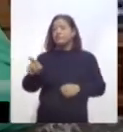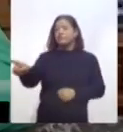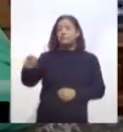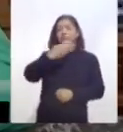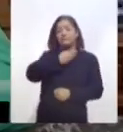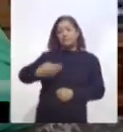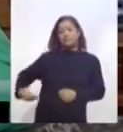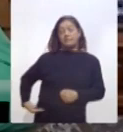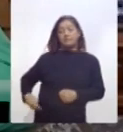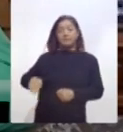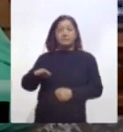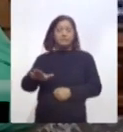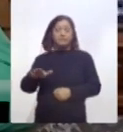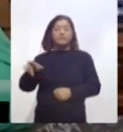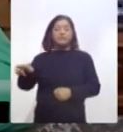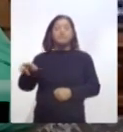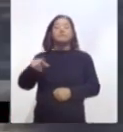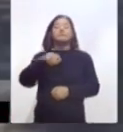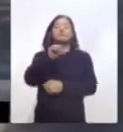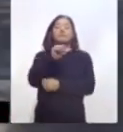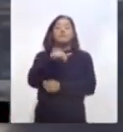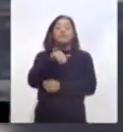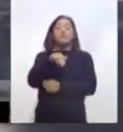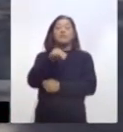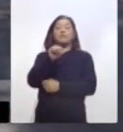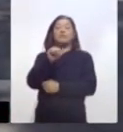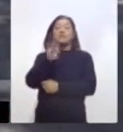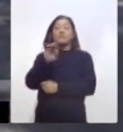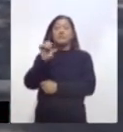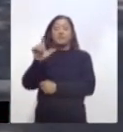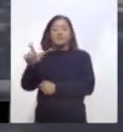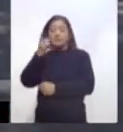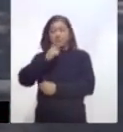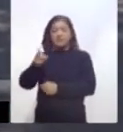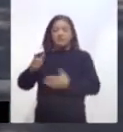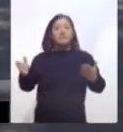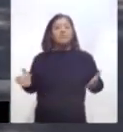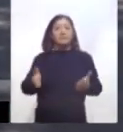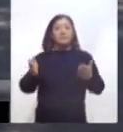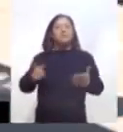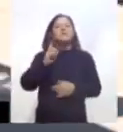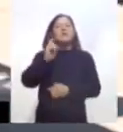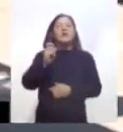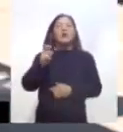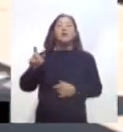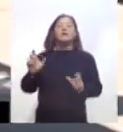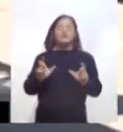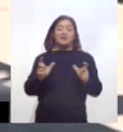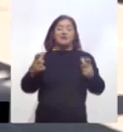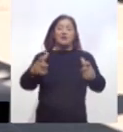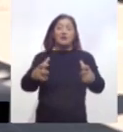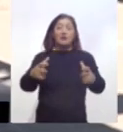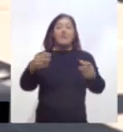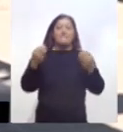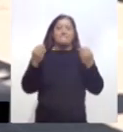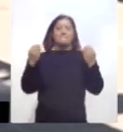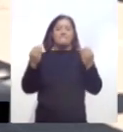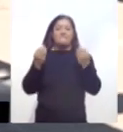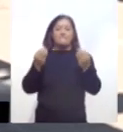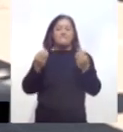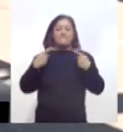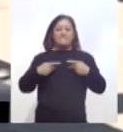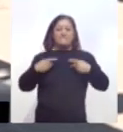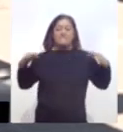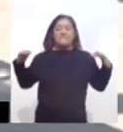Avalos en Poalteca destacó que impulsan diversas estrategias, una de ellas la suspensión de eventos masivos en atención a las medidas que emitió el